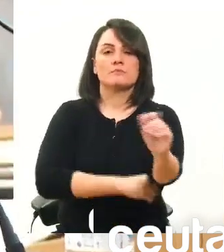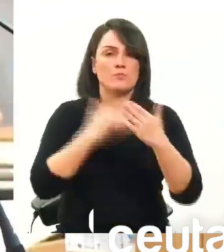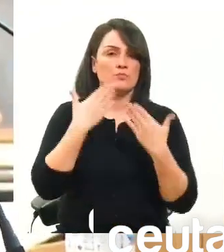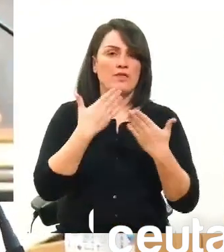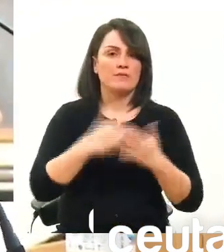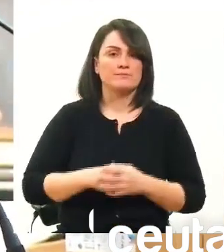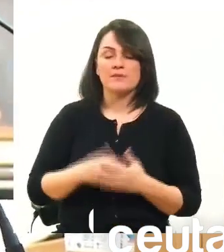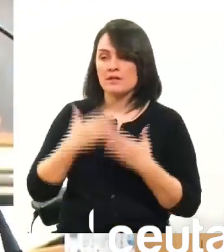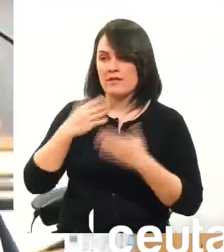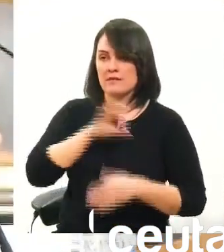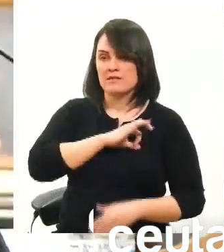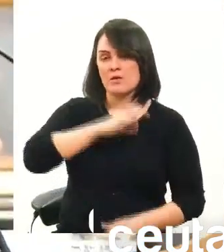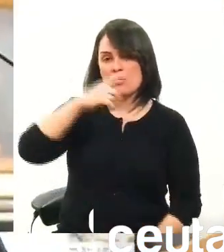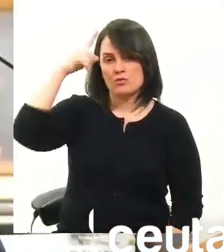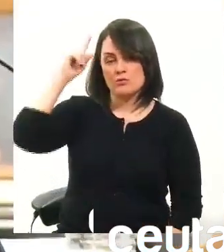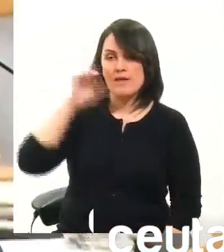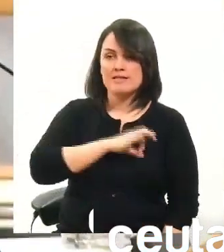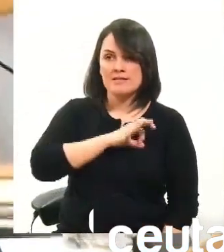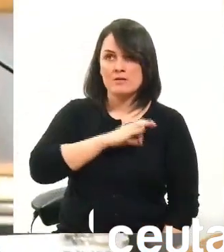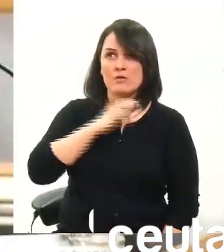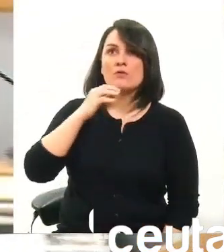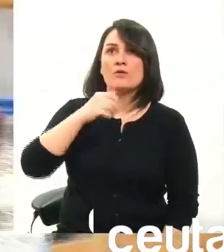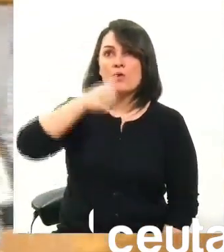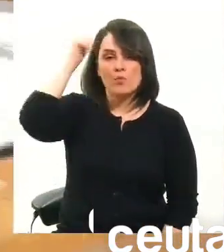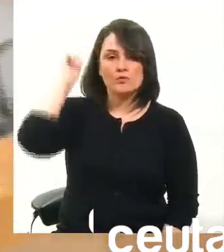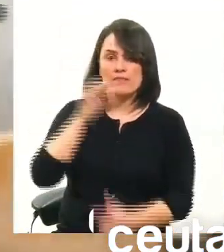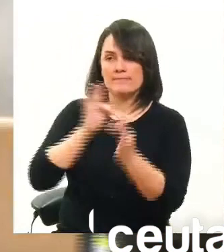gracias señor Rontomé el señor Gutiérrez tiene usted la palabra